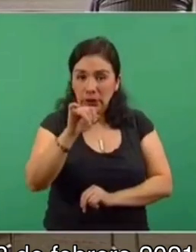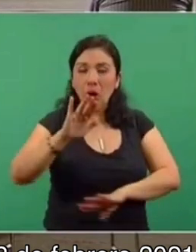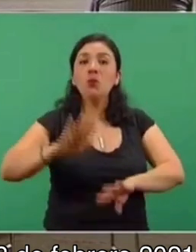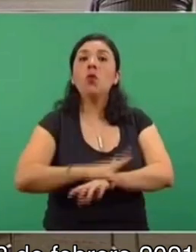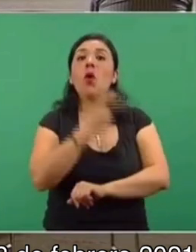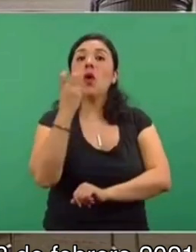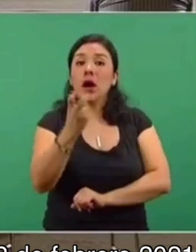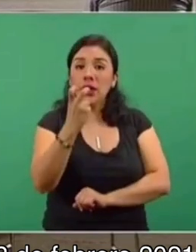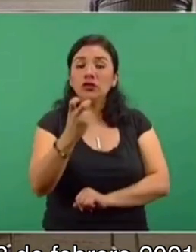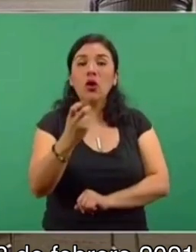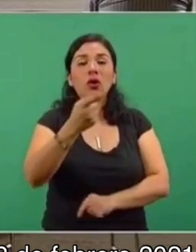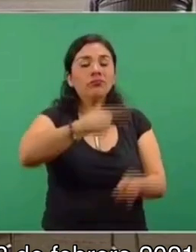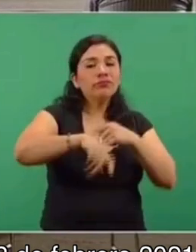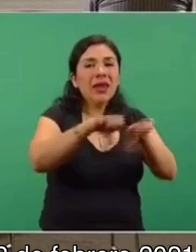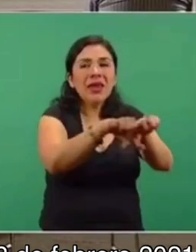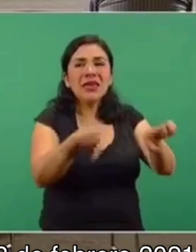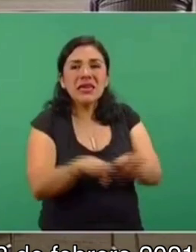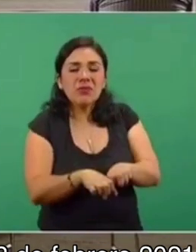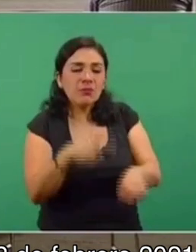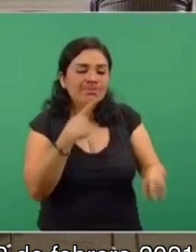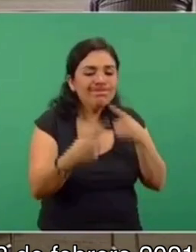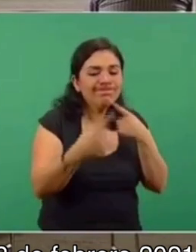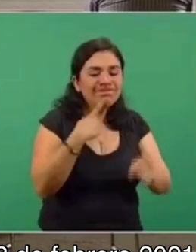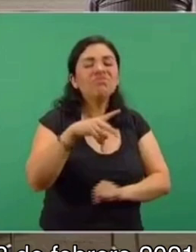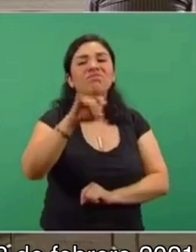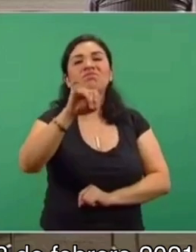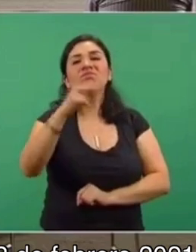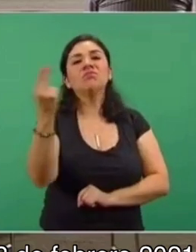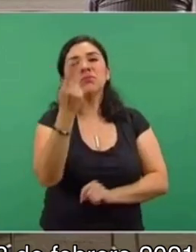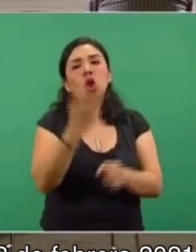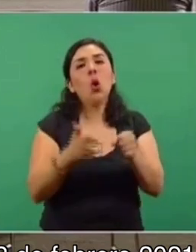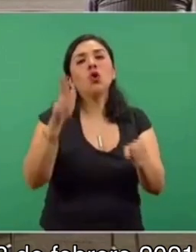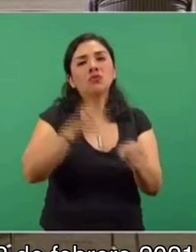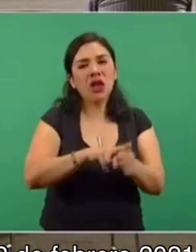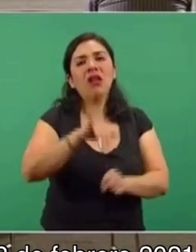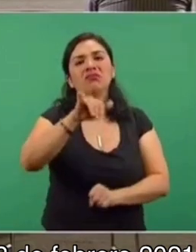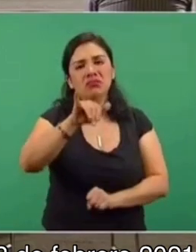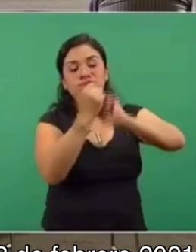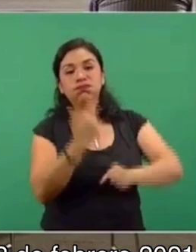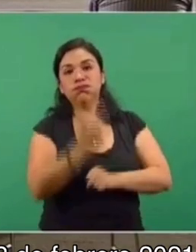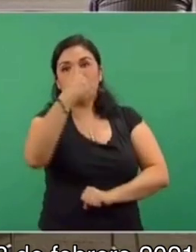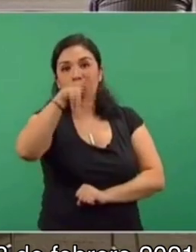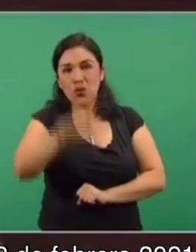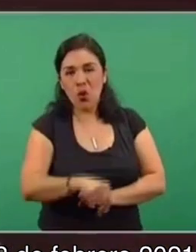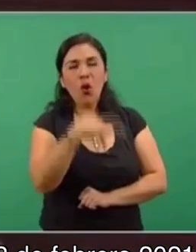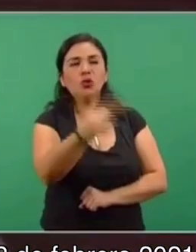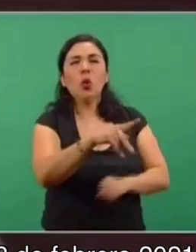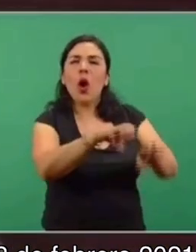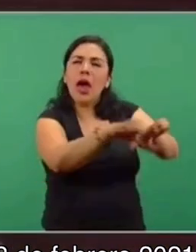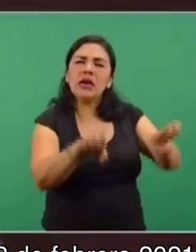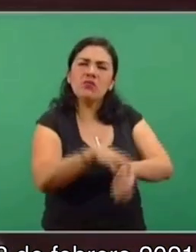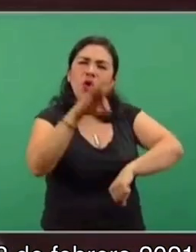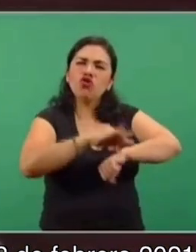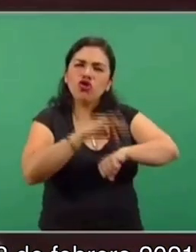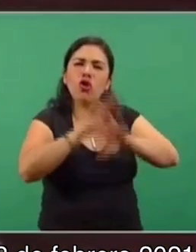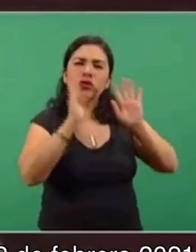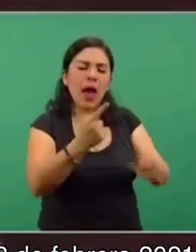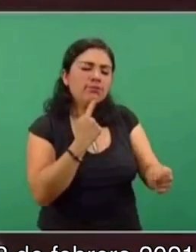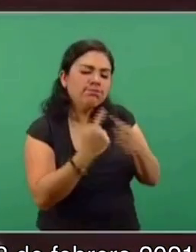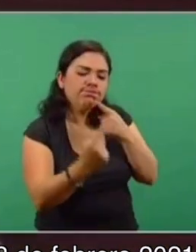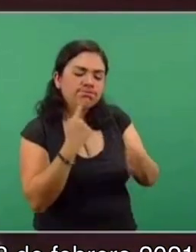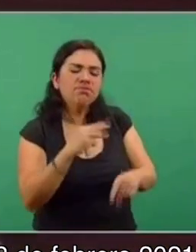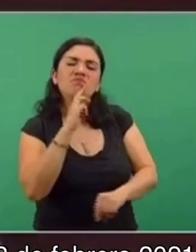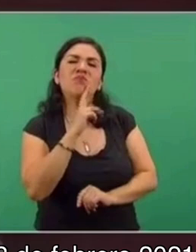evaluó y evaluó la necesidad de una hospitalización anticipada. Su equipo médico decidió